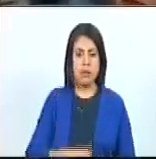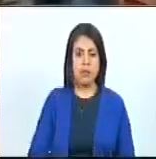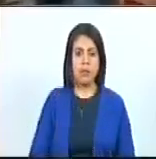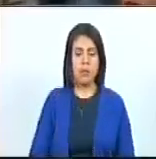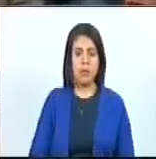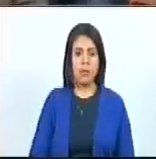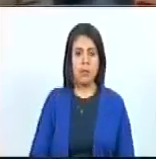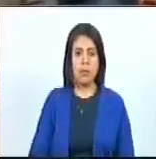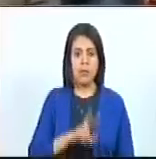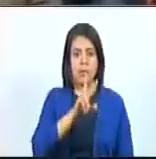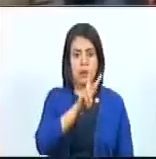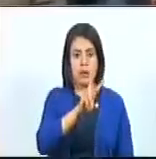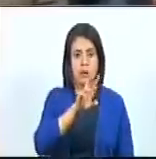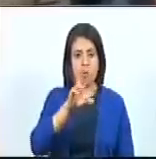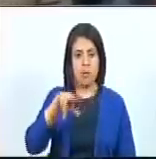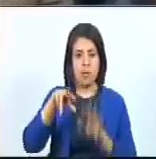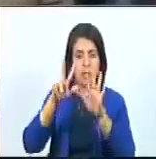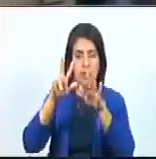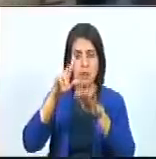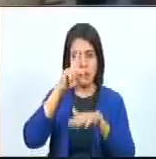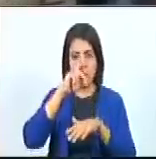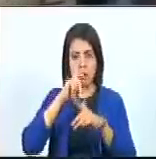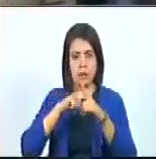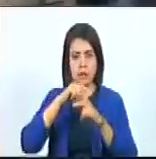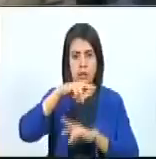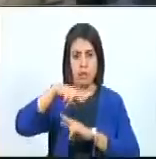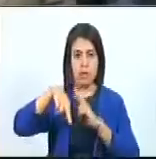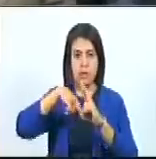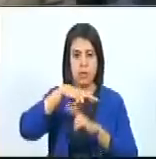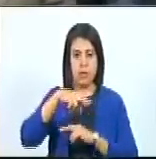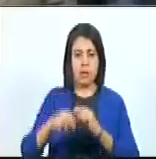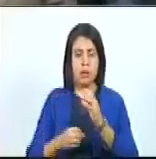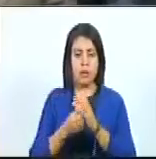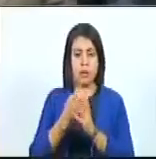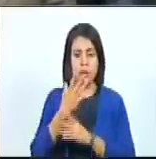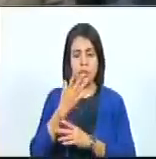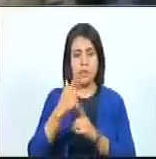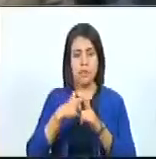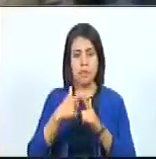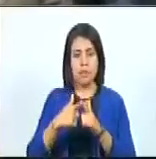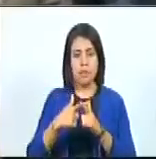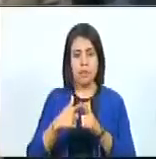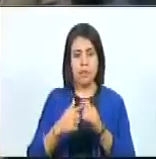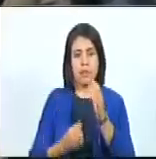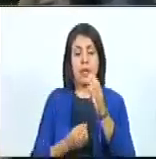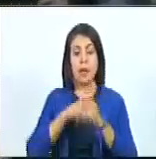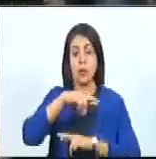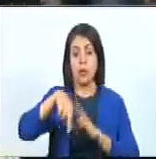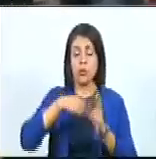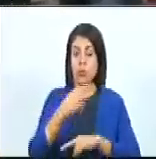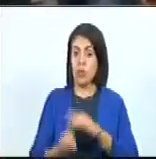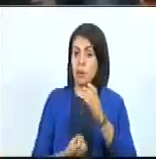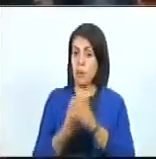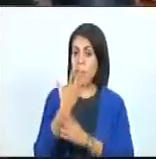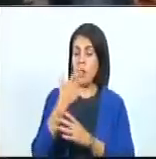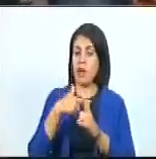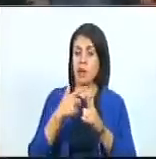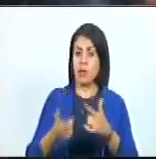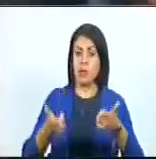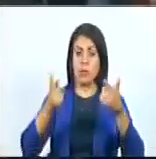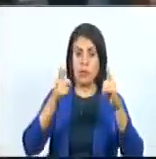cumpliendo 213 años de la Revolución de Mayo. Revolución de Mayo que